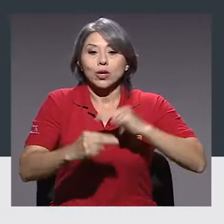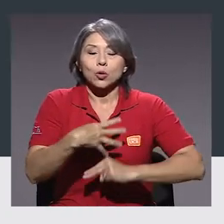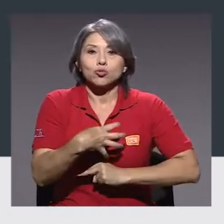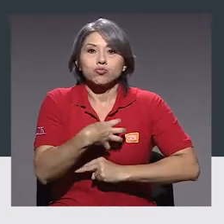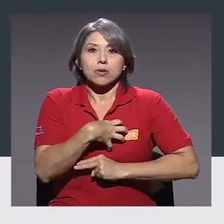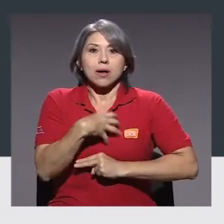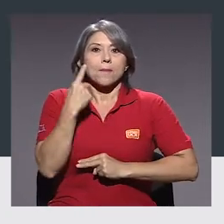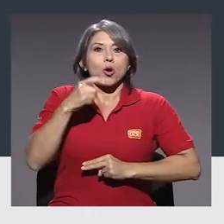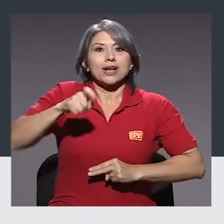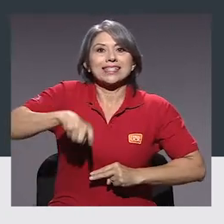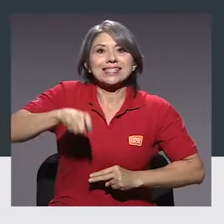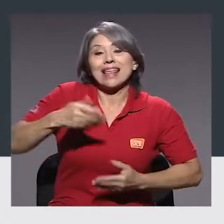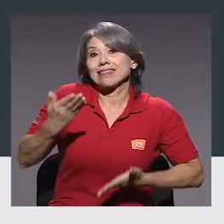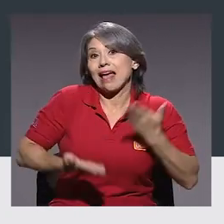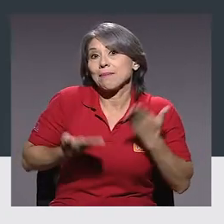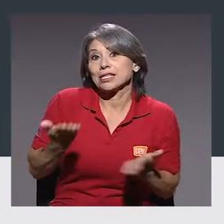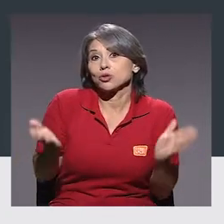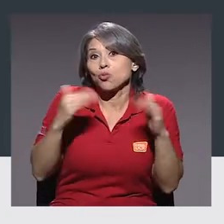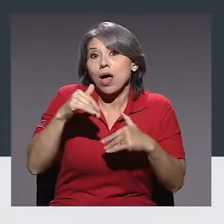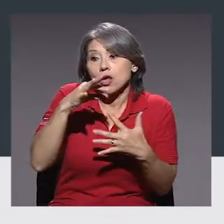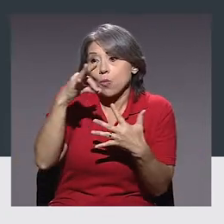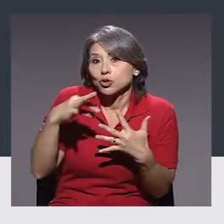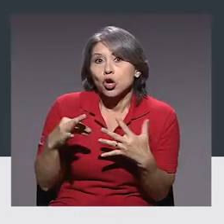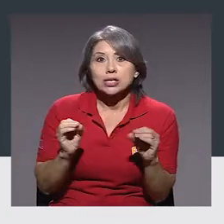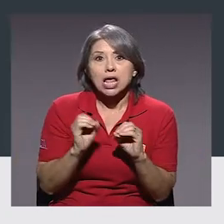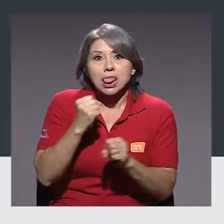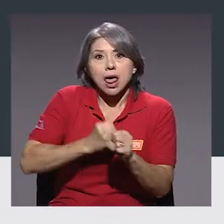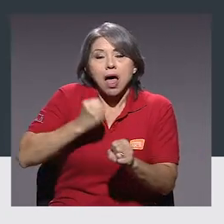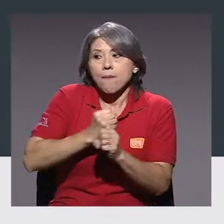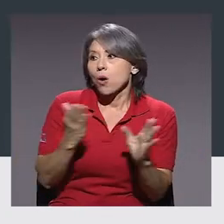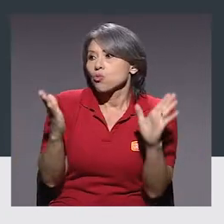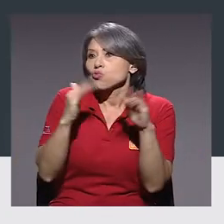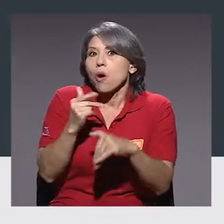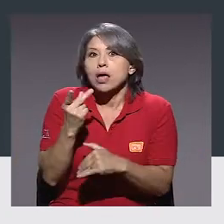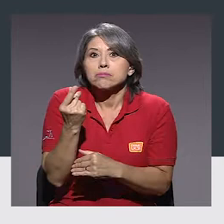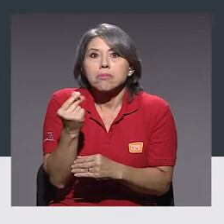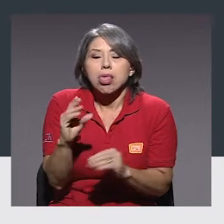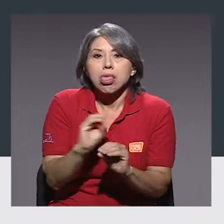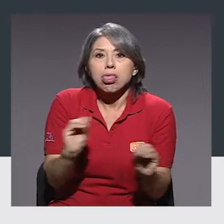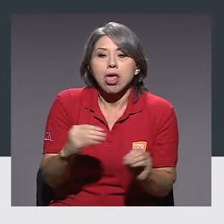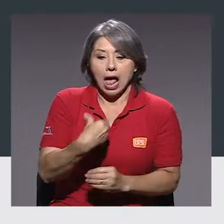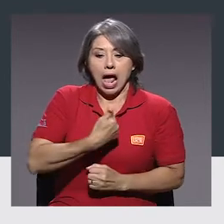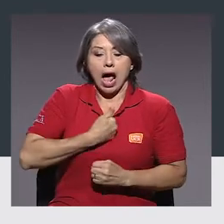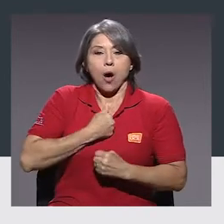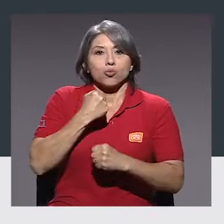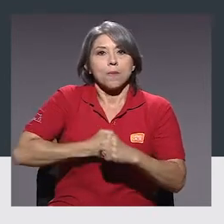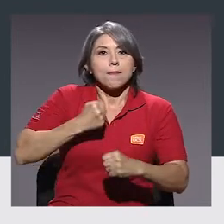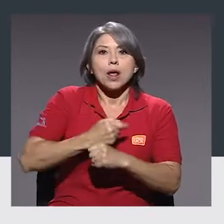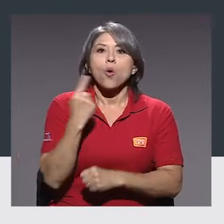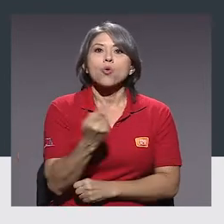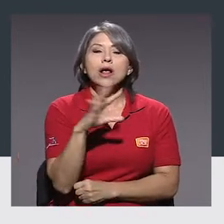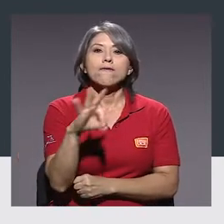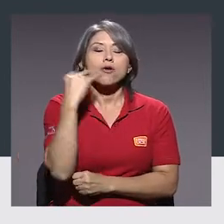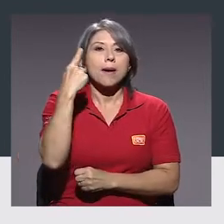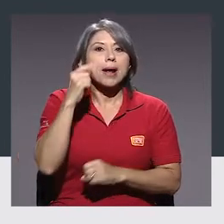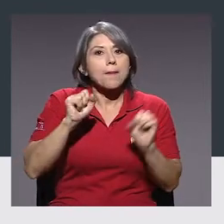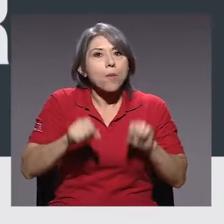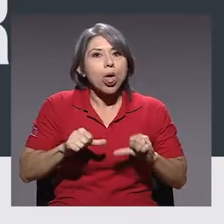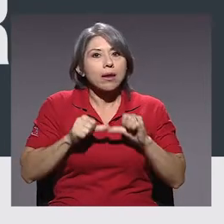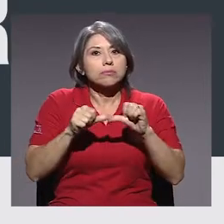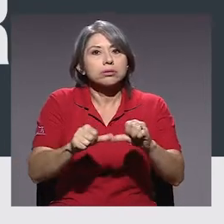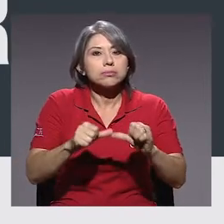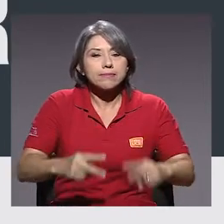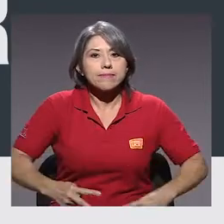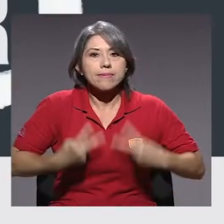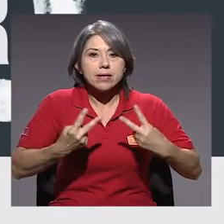Cuando se emprende por necesidad, es probable que no se cuente con opciones laborales ni otras fuentes de ingresos, y el autoempleo surja como la única vía para